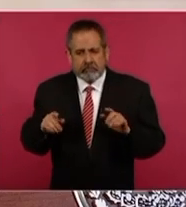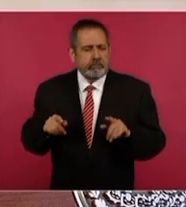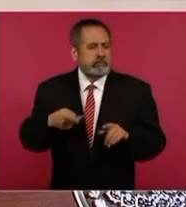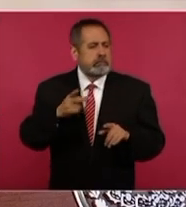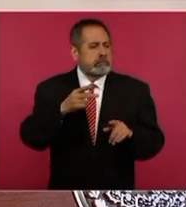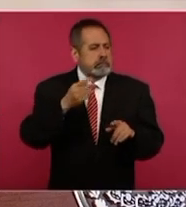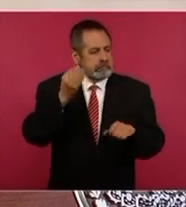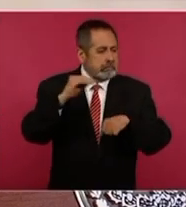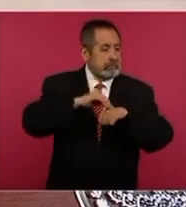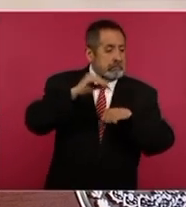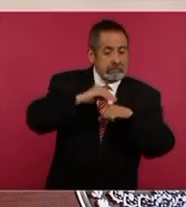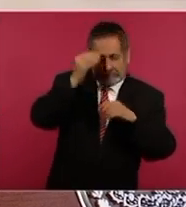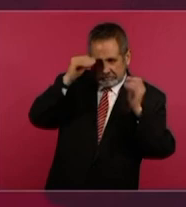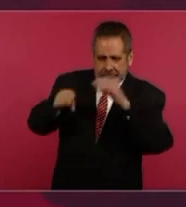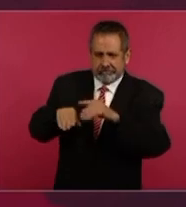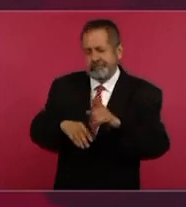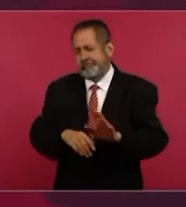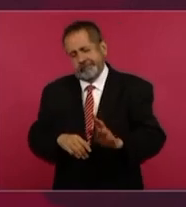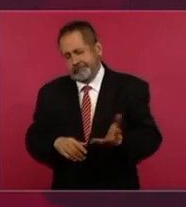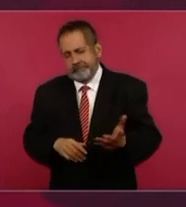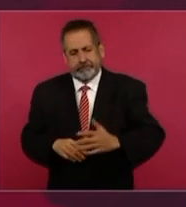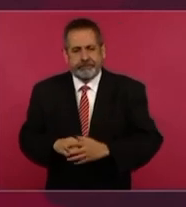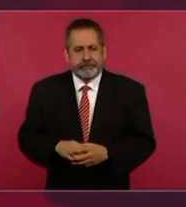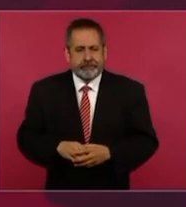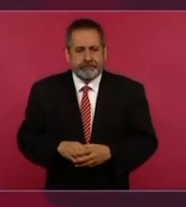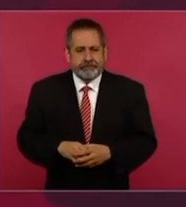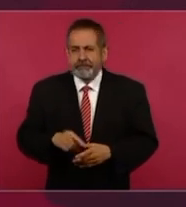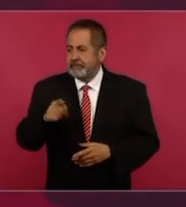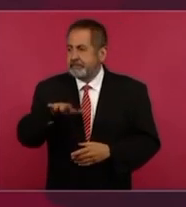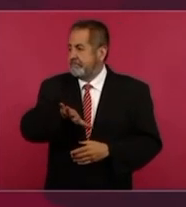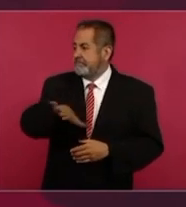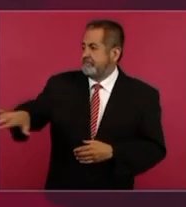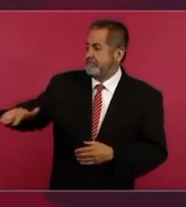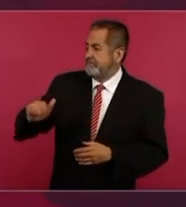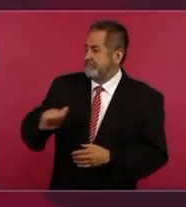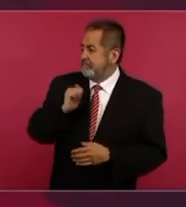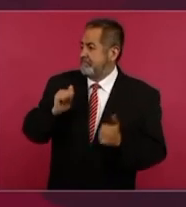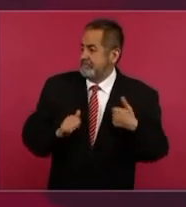ese a veces el quítate tú porque quiero yo,